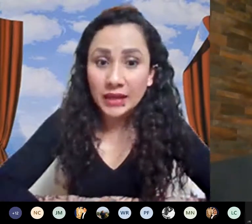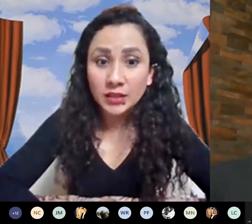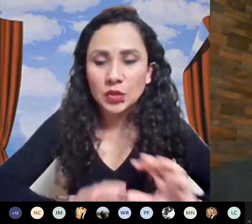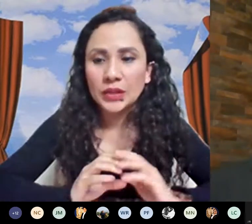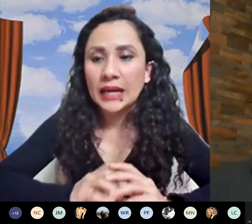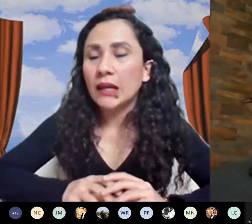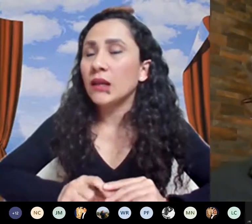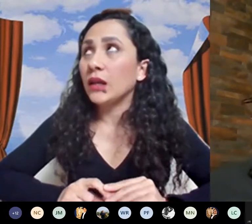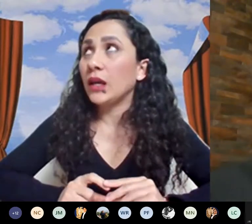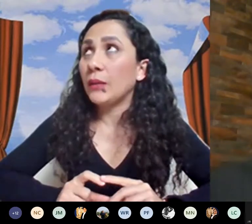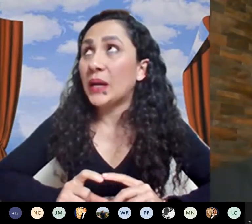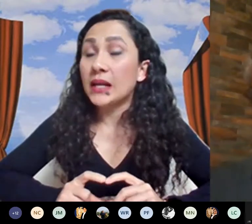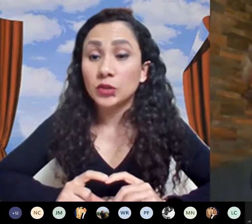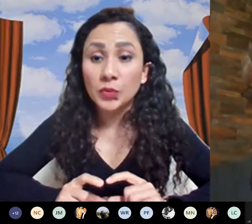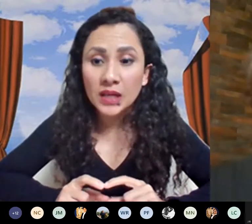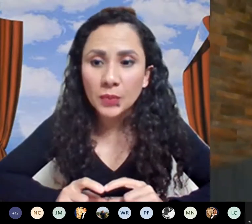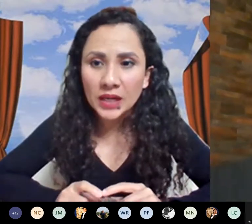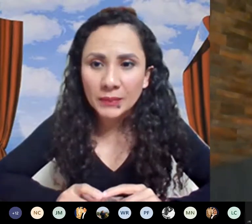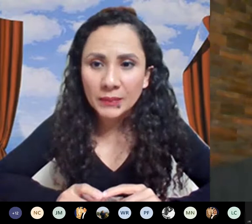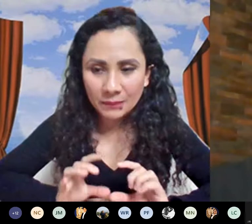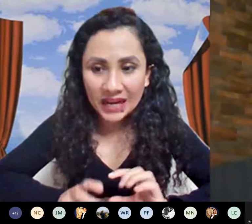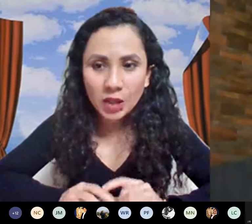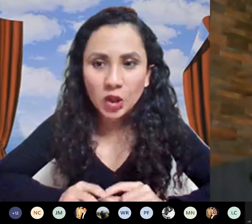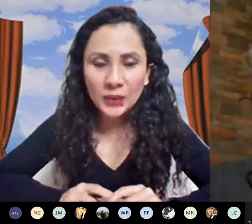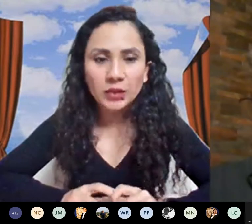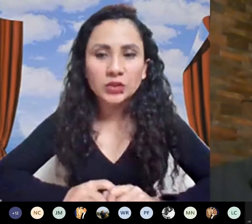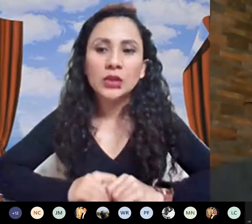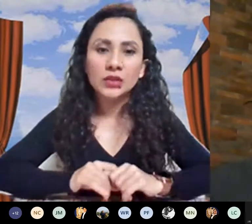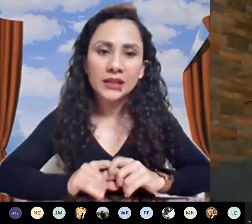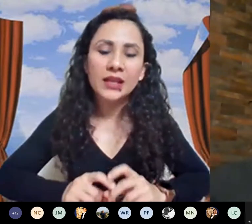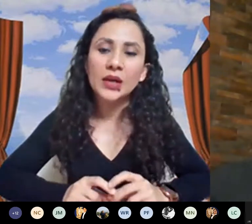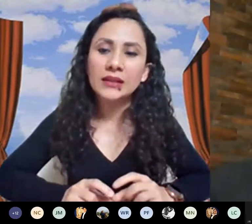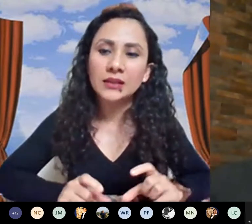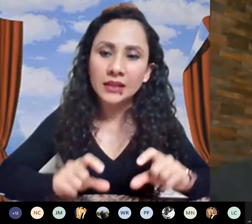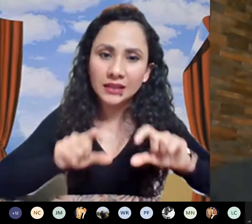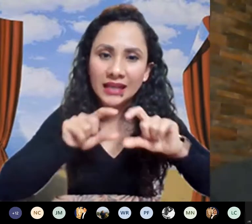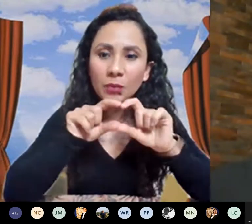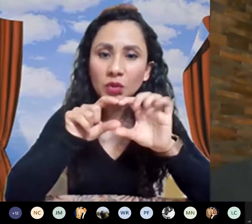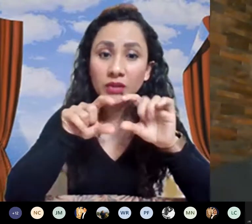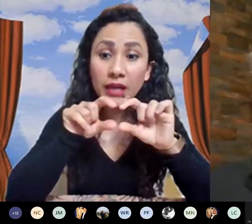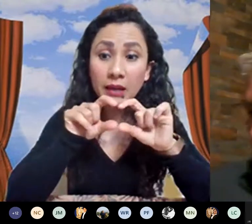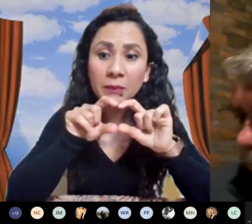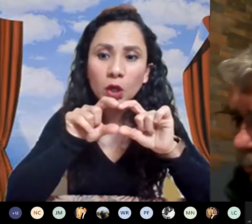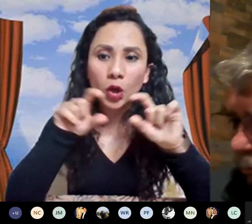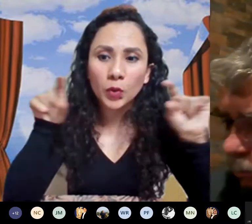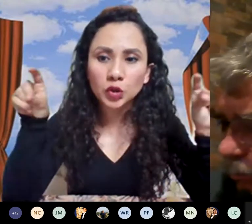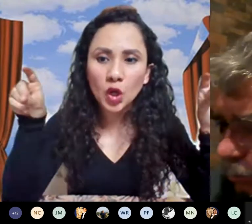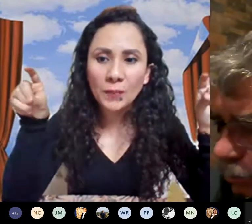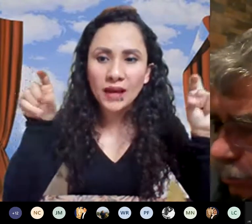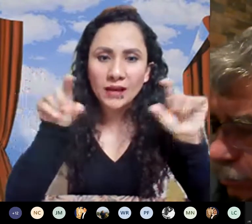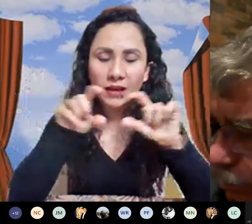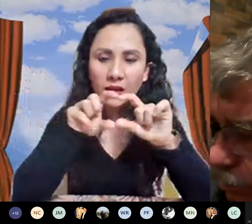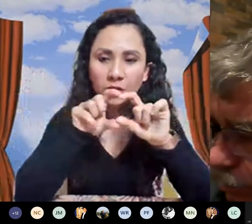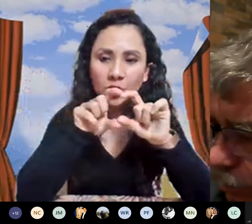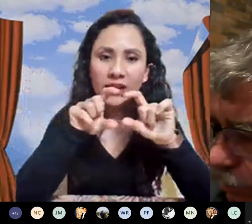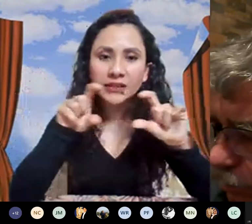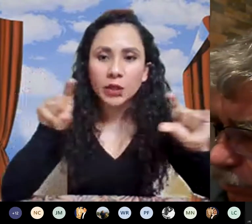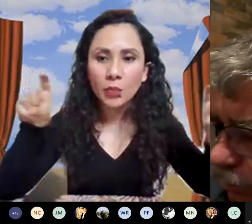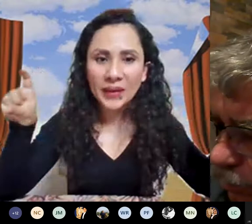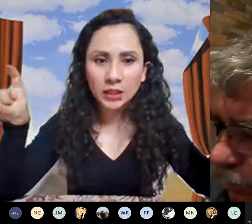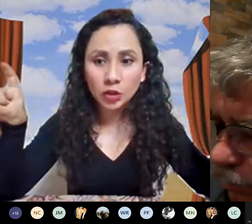genético tradicional para resolver el problema de empacado de objetos en contenedores digamos que mi cromosoma